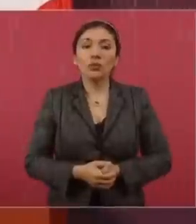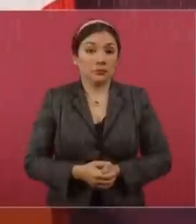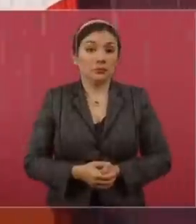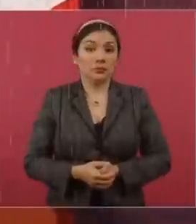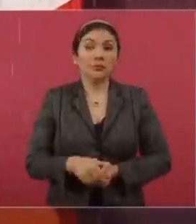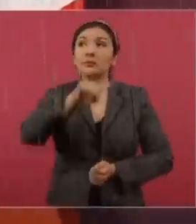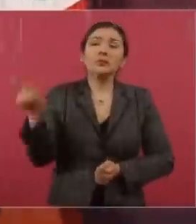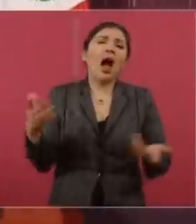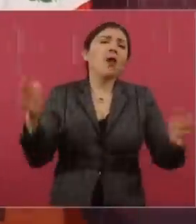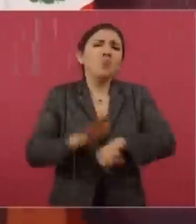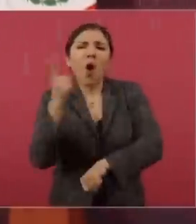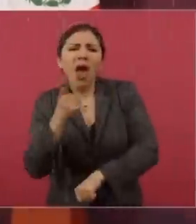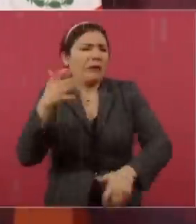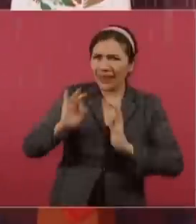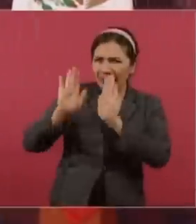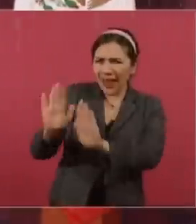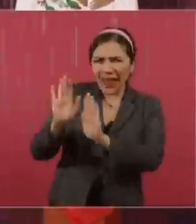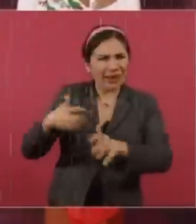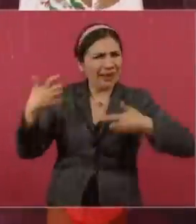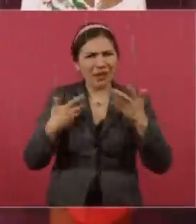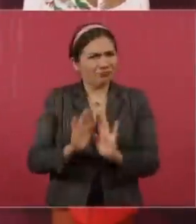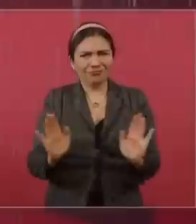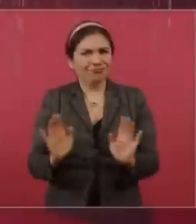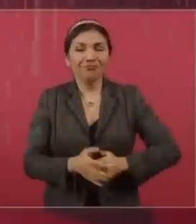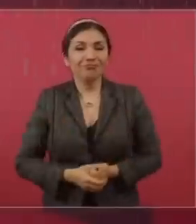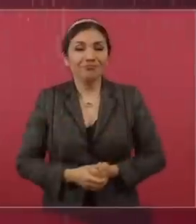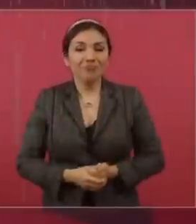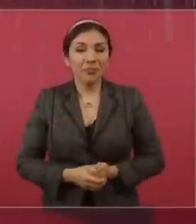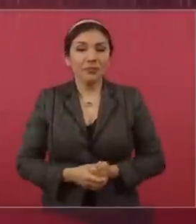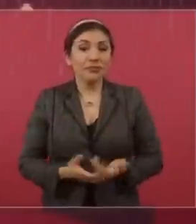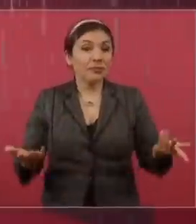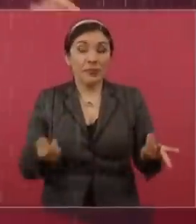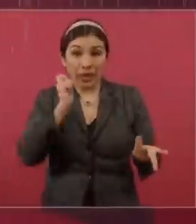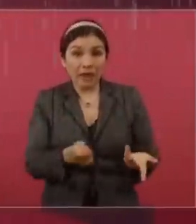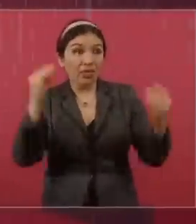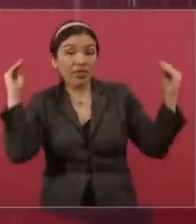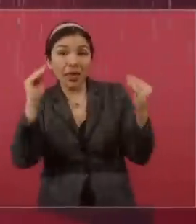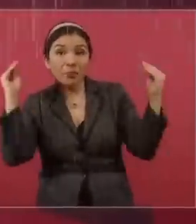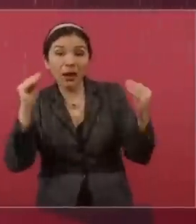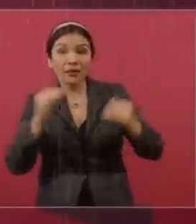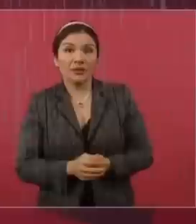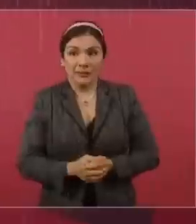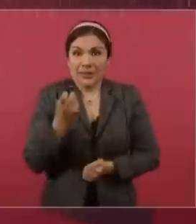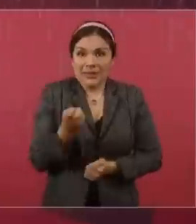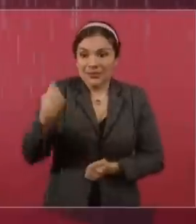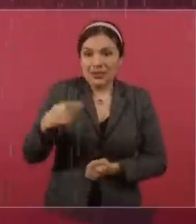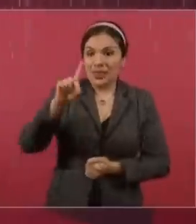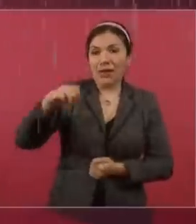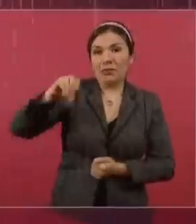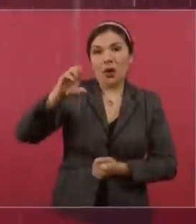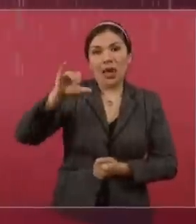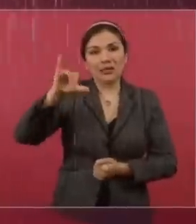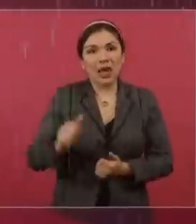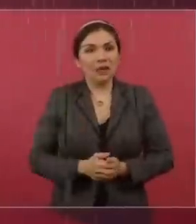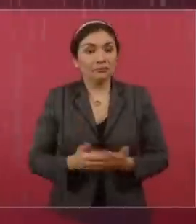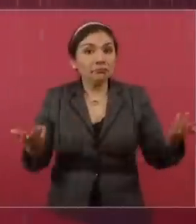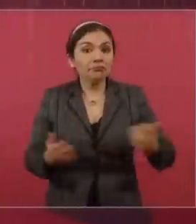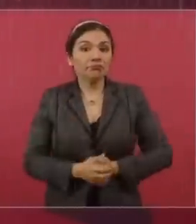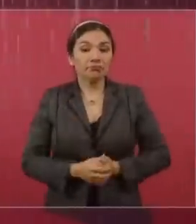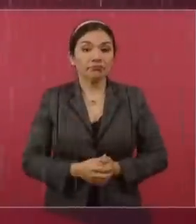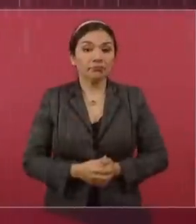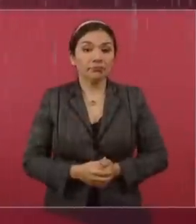no se arraguen las vestiduras, Carmen Aristegui, ¿no? Es debate, esto es la democracia. Ellos tienen